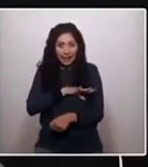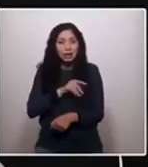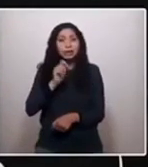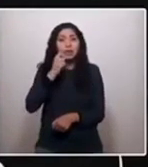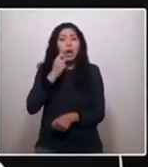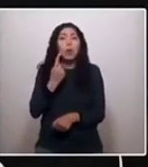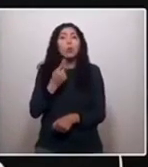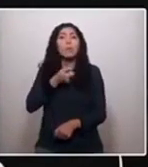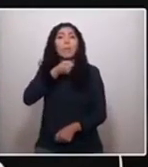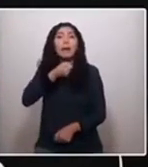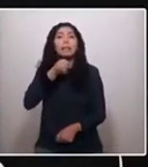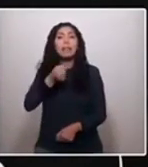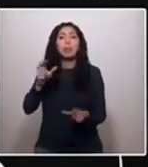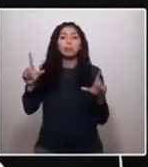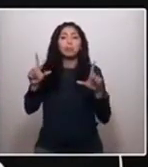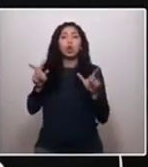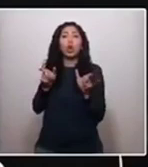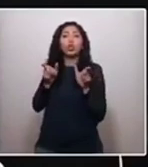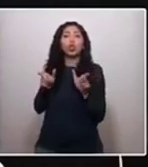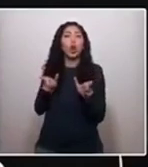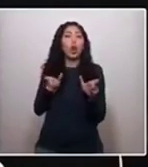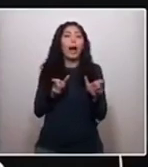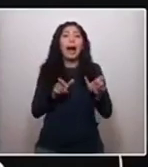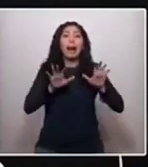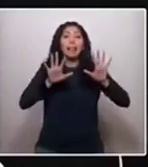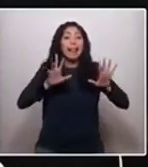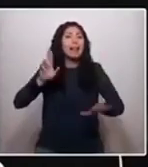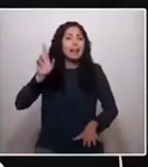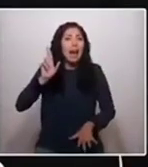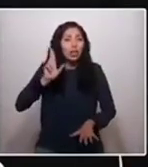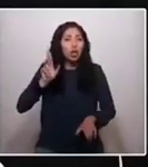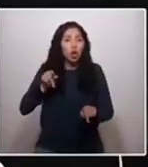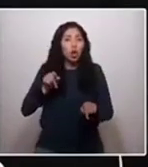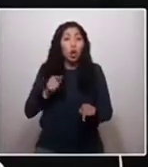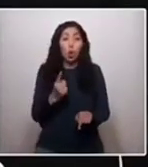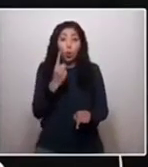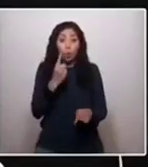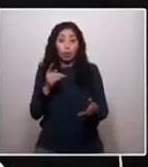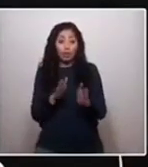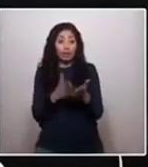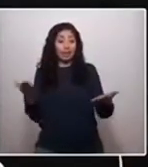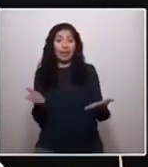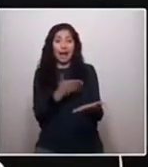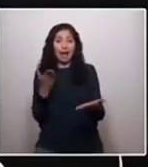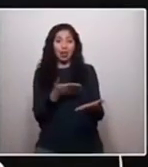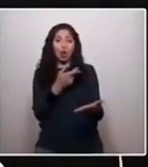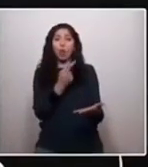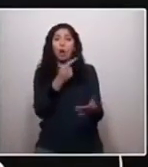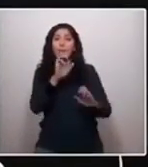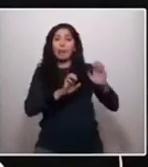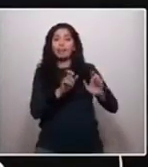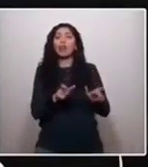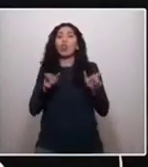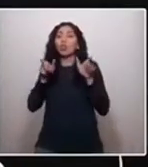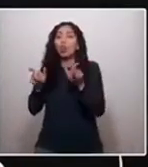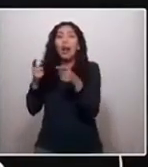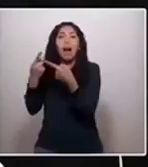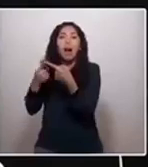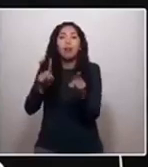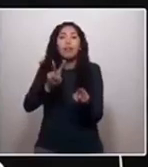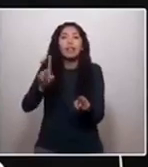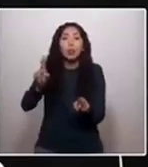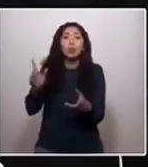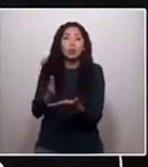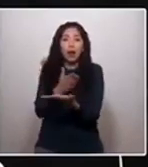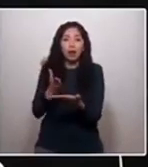controla 10 radios nacionales. Donde un solo diario controla 21 diarios en todo el país. Donde el CERVEL